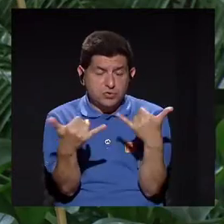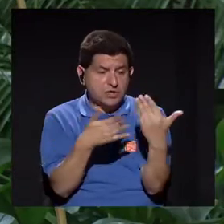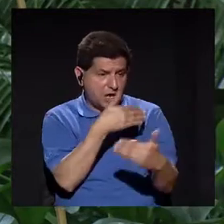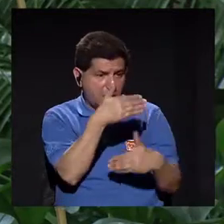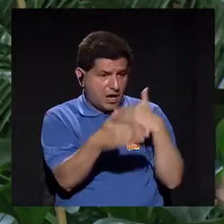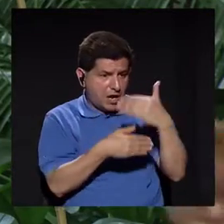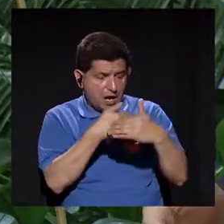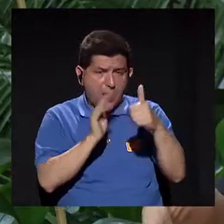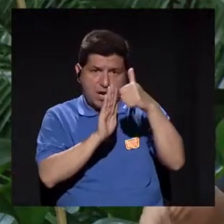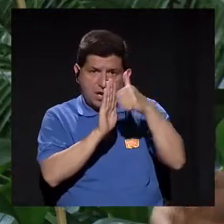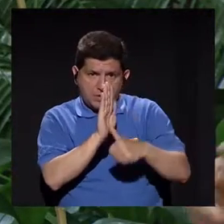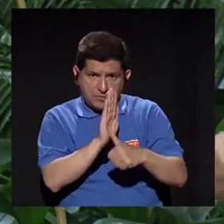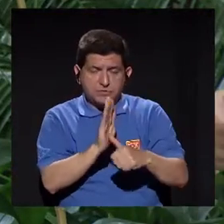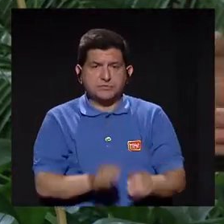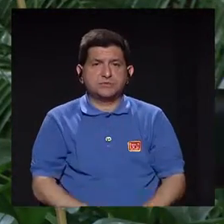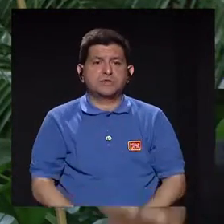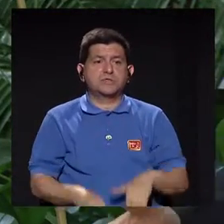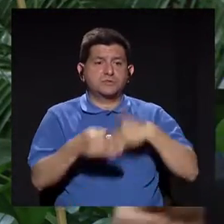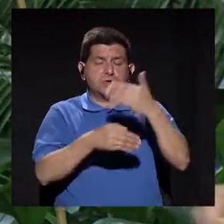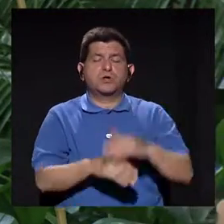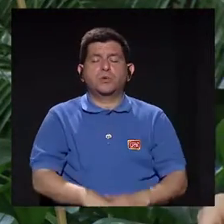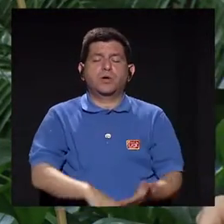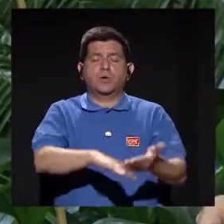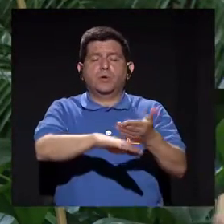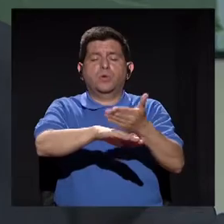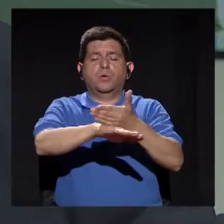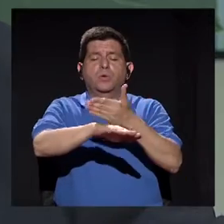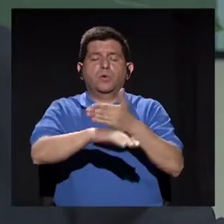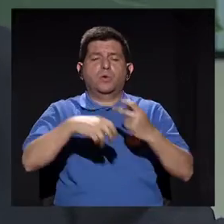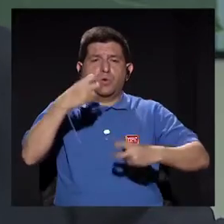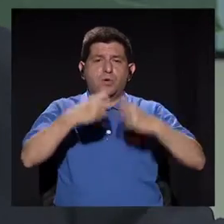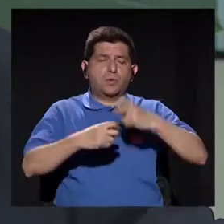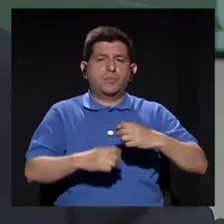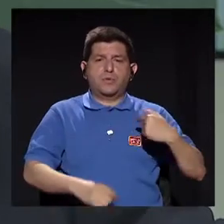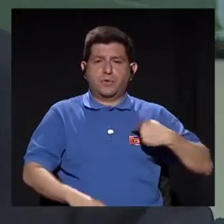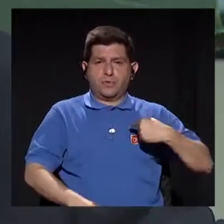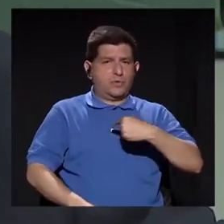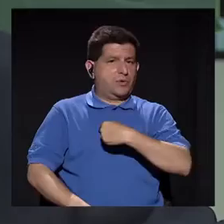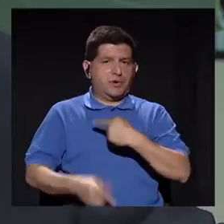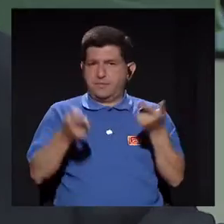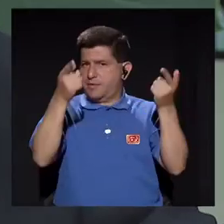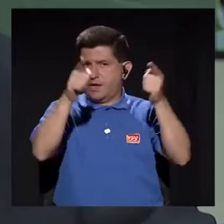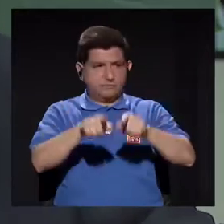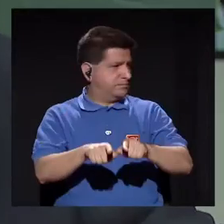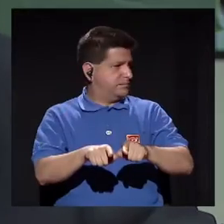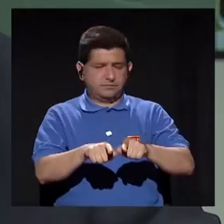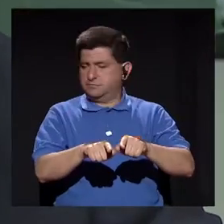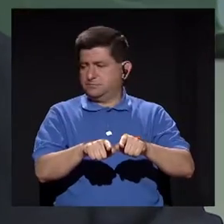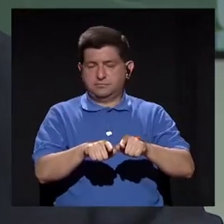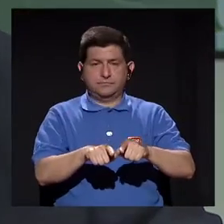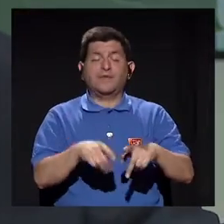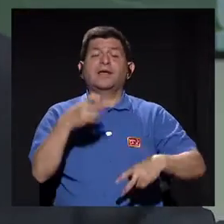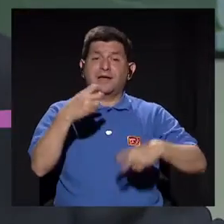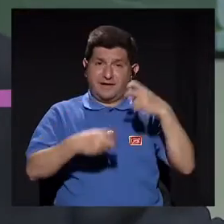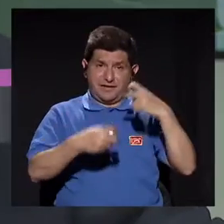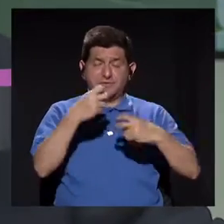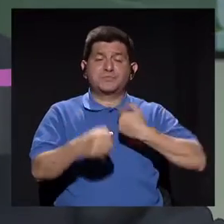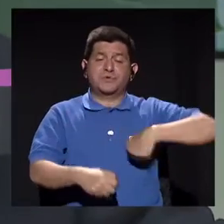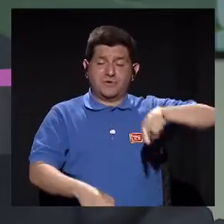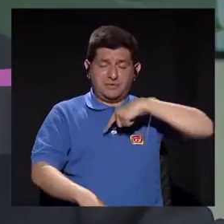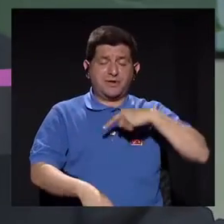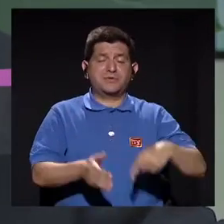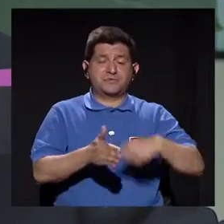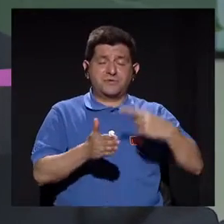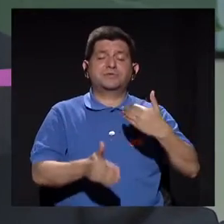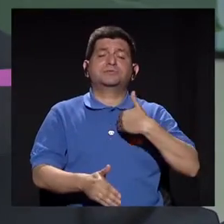el procedimiento quirúrgico y venga a la recuperación, pues su problema pulmonar no se dé, que esa es una de las complicaciones que